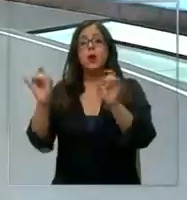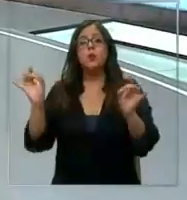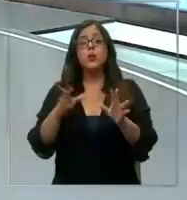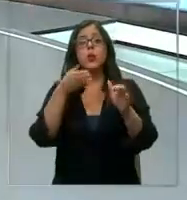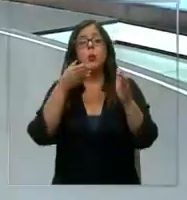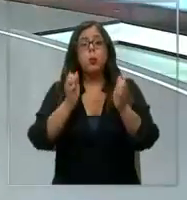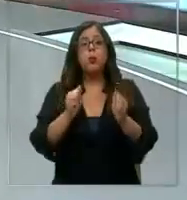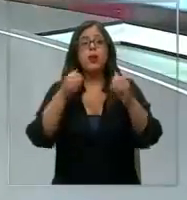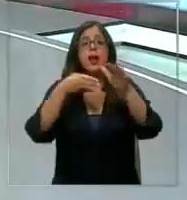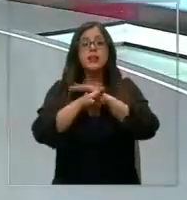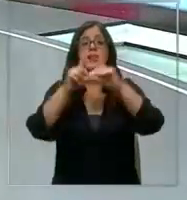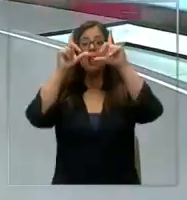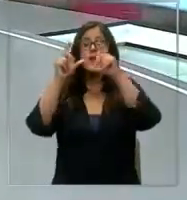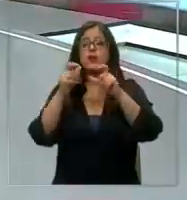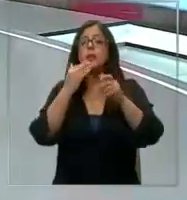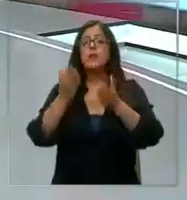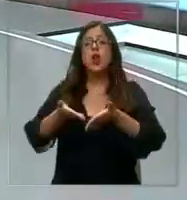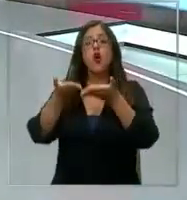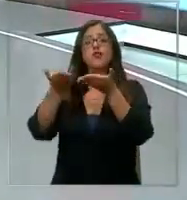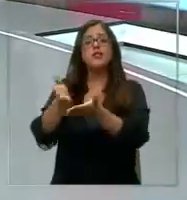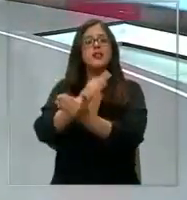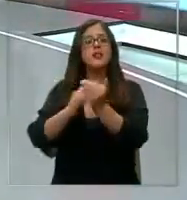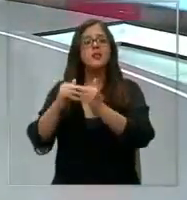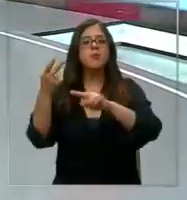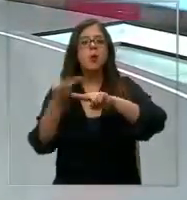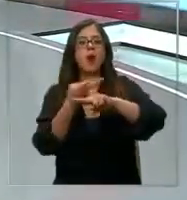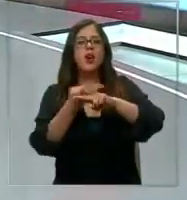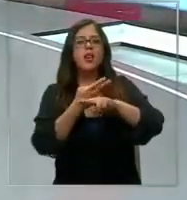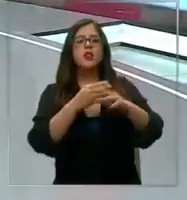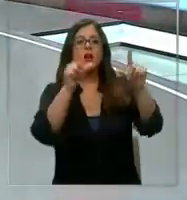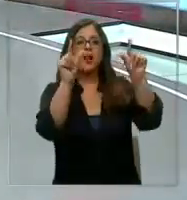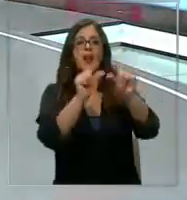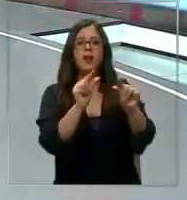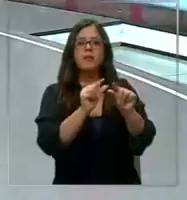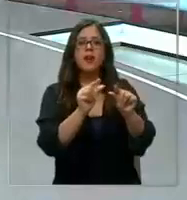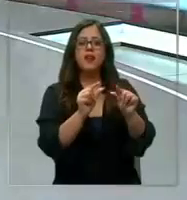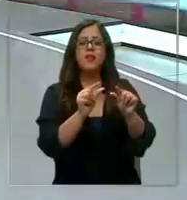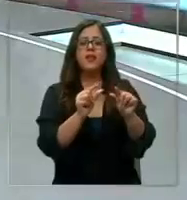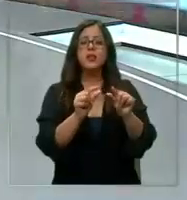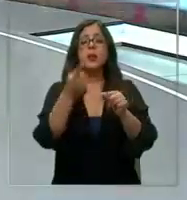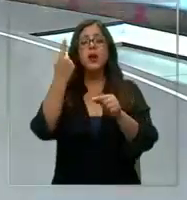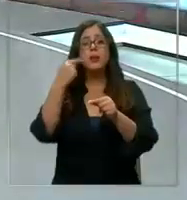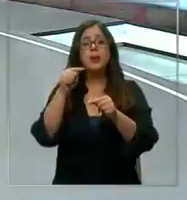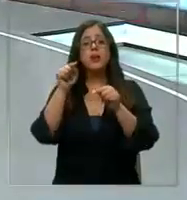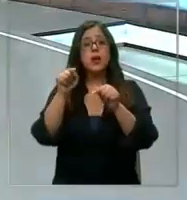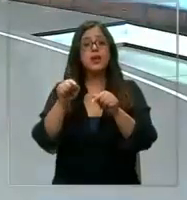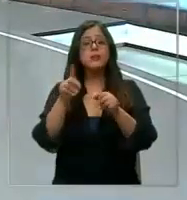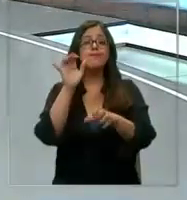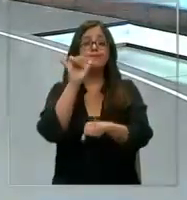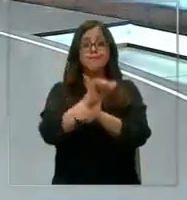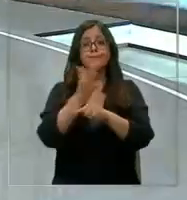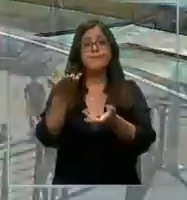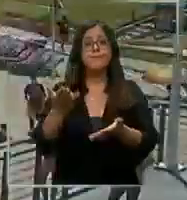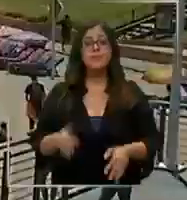pueden acceder a las fotos y ofrecer los mismos arriendos a precios menores, pero como parte de un engaño.